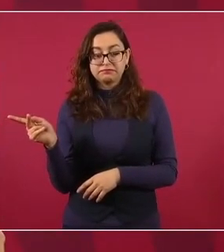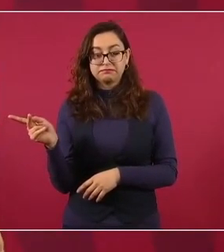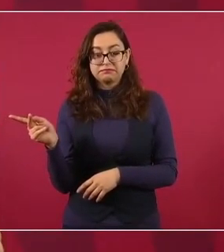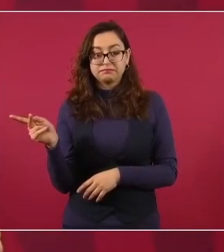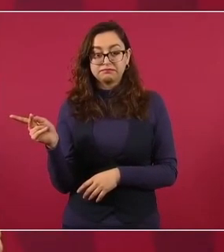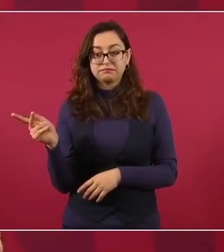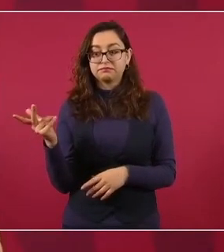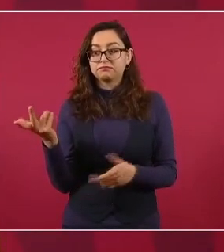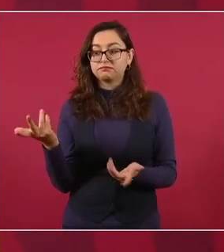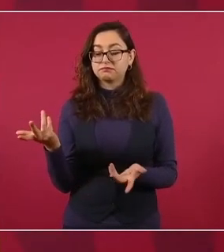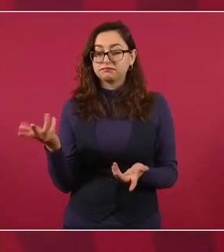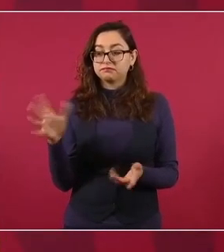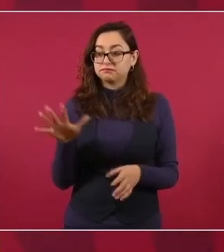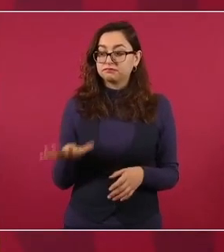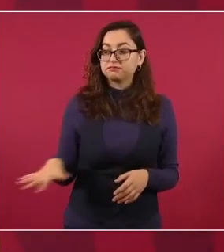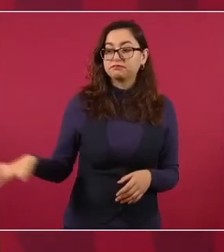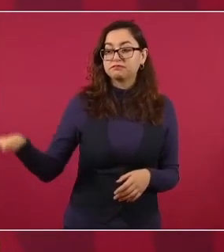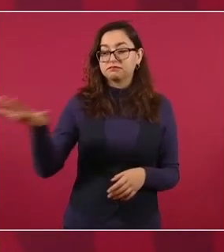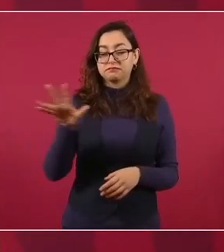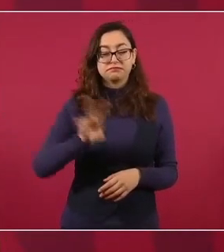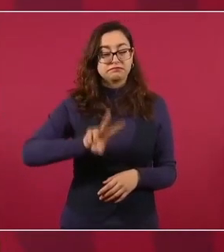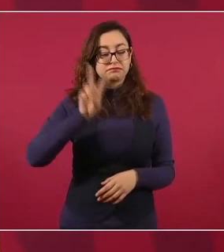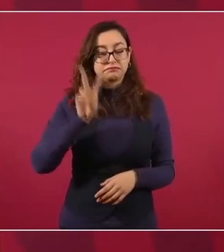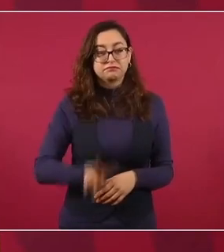agradecidos y leales.